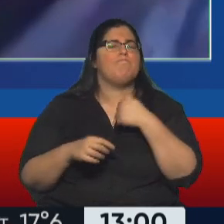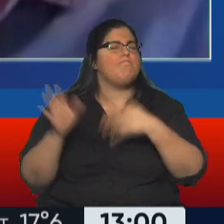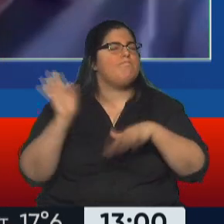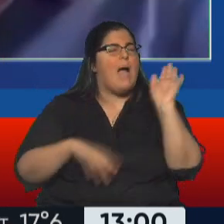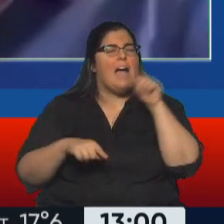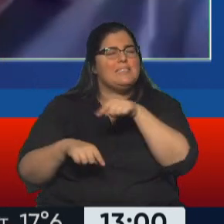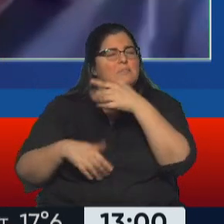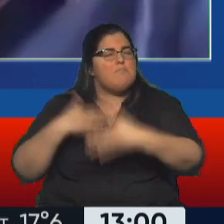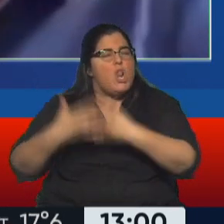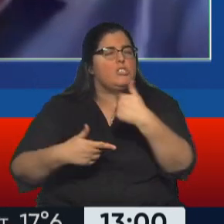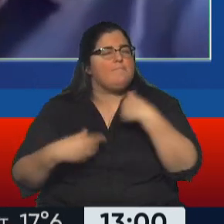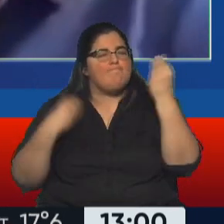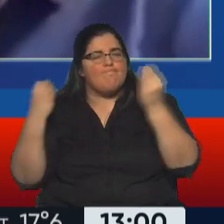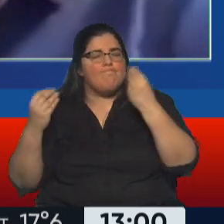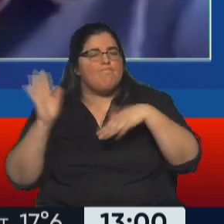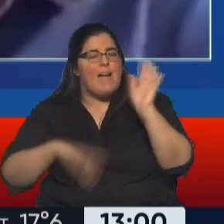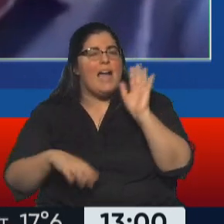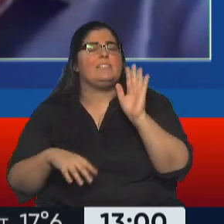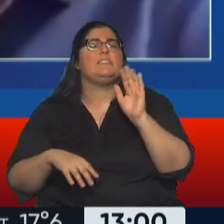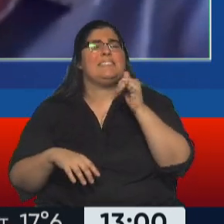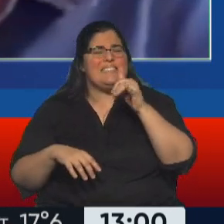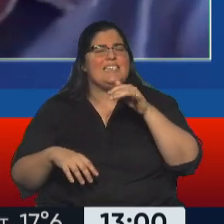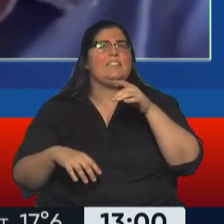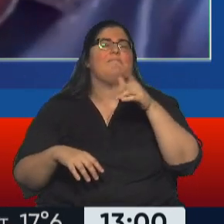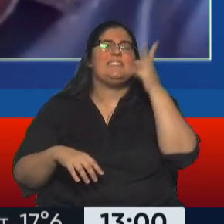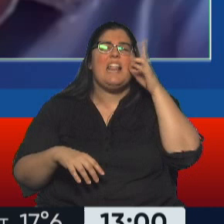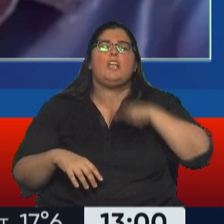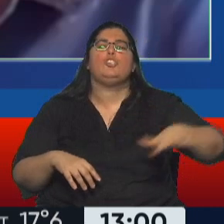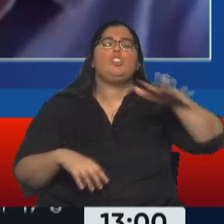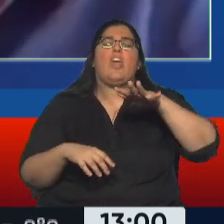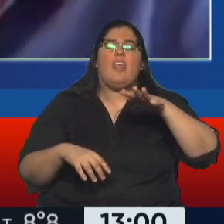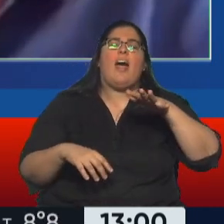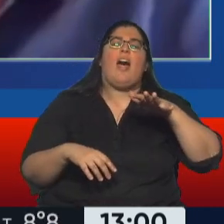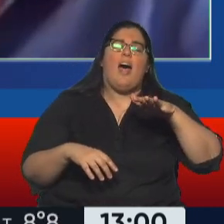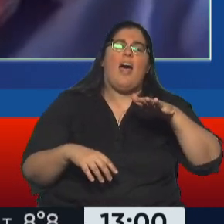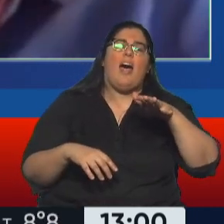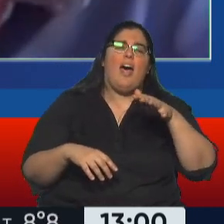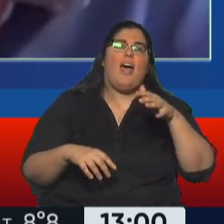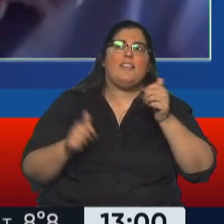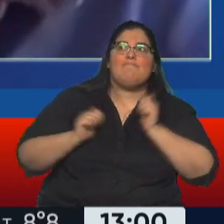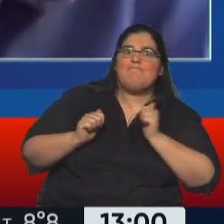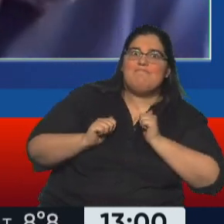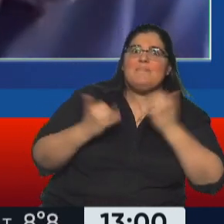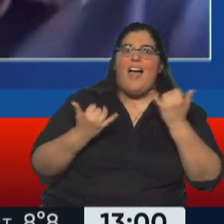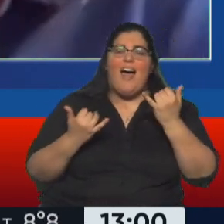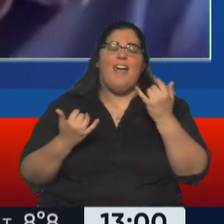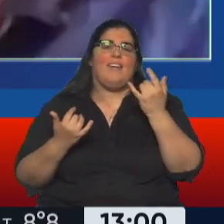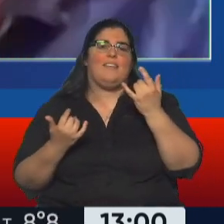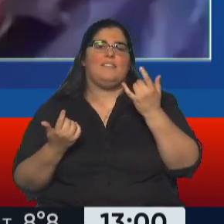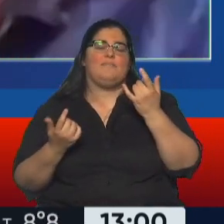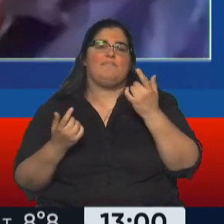proceso es que, si bien la sociedad chilena está con gran esperanza, digamos, que